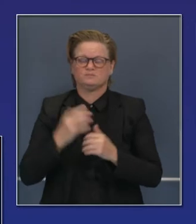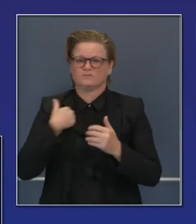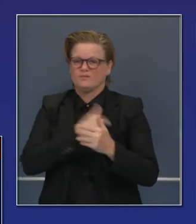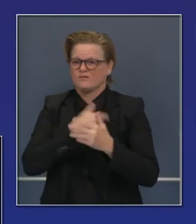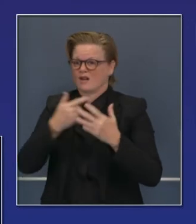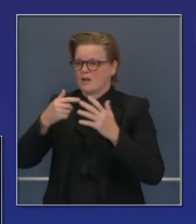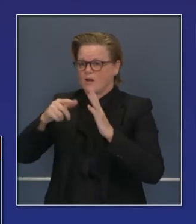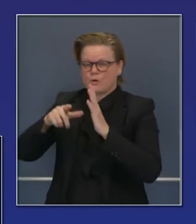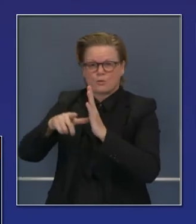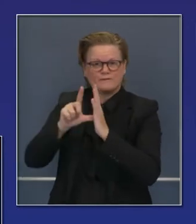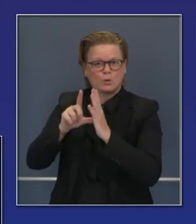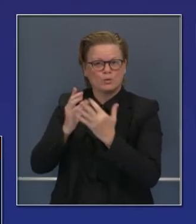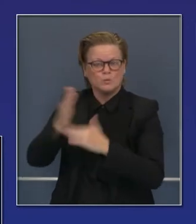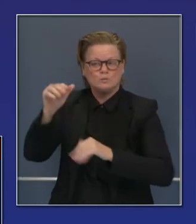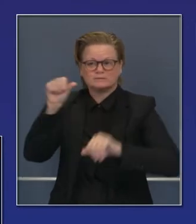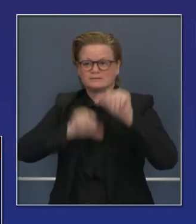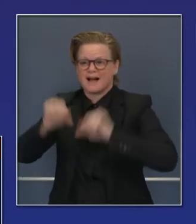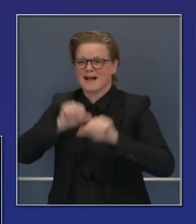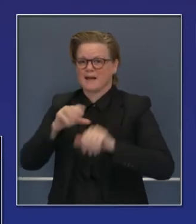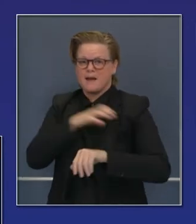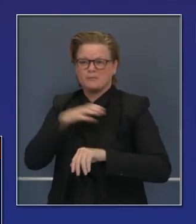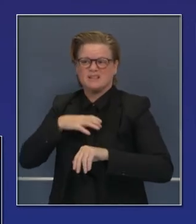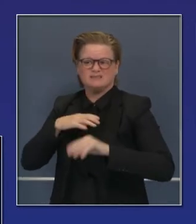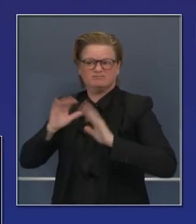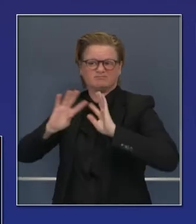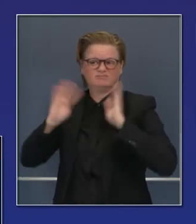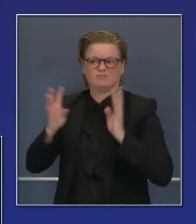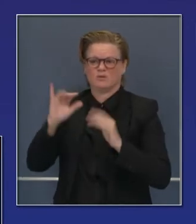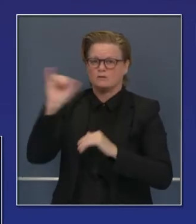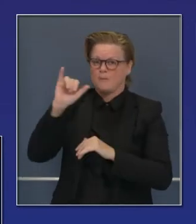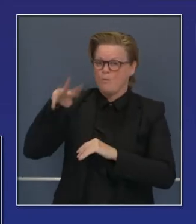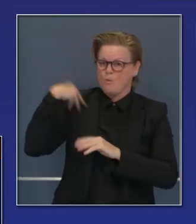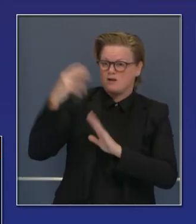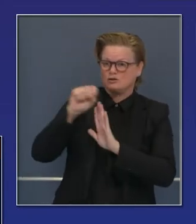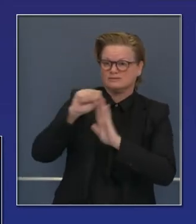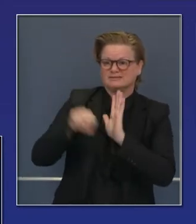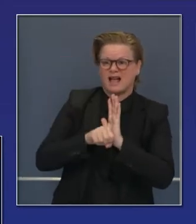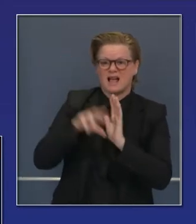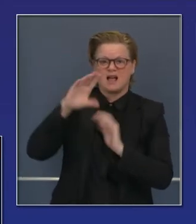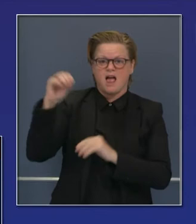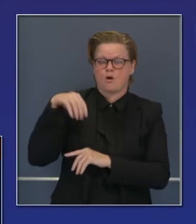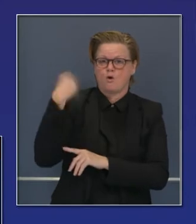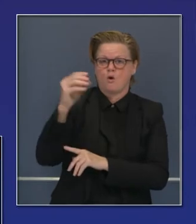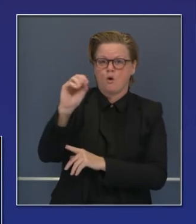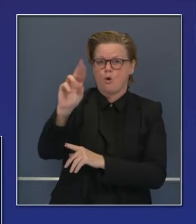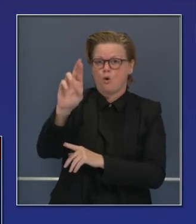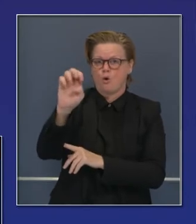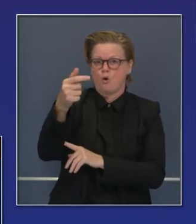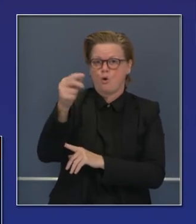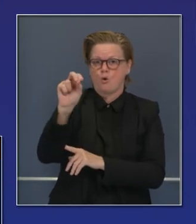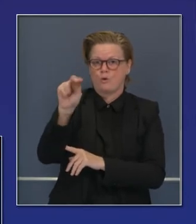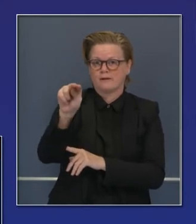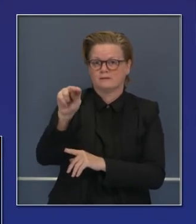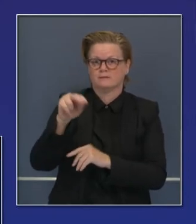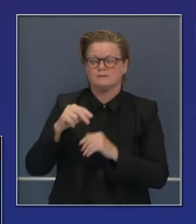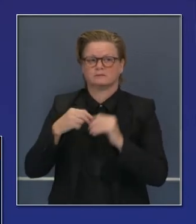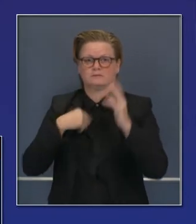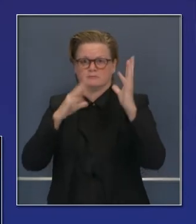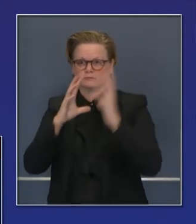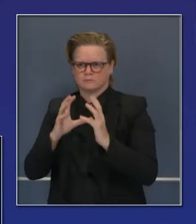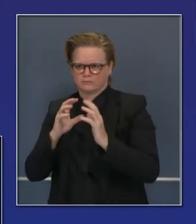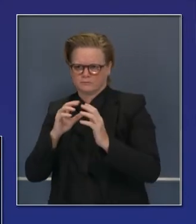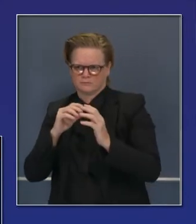través de nuestro sistema de seguridad científico con expertos en Oregon y Washington, otros expertos